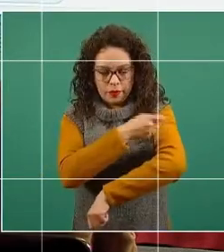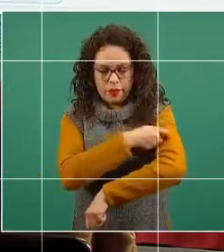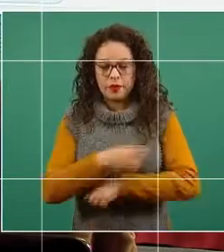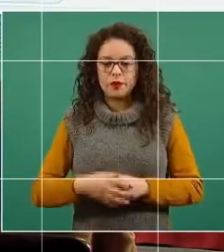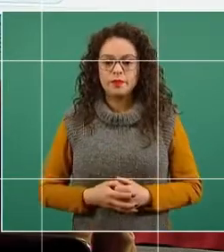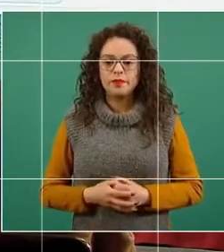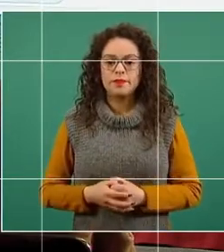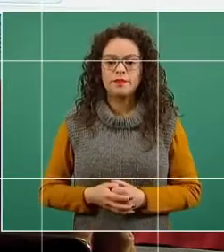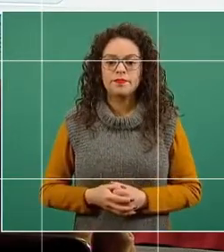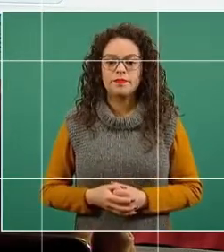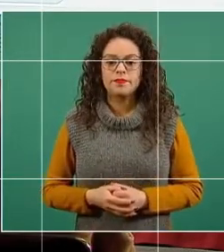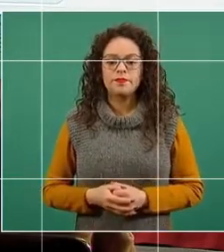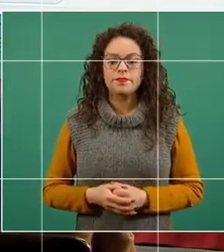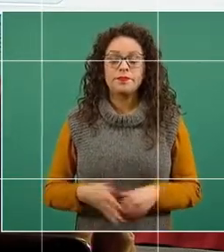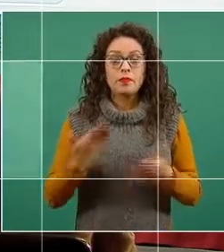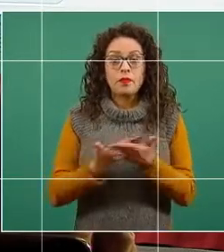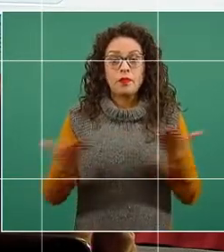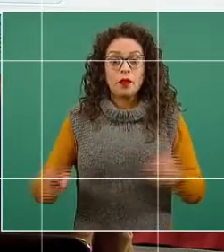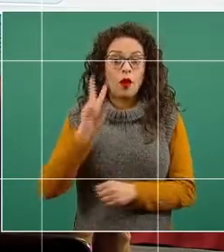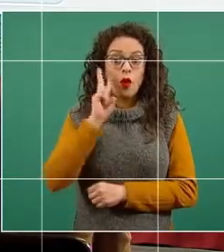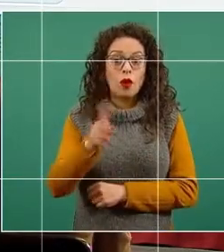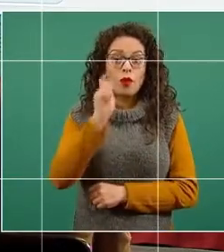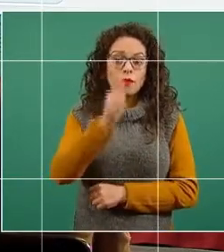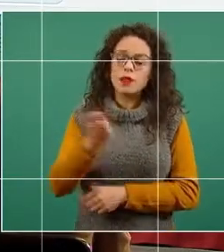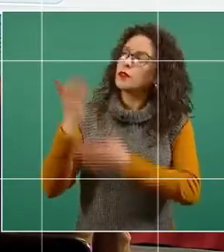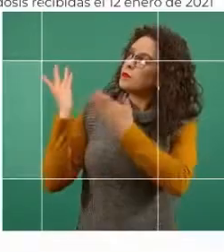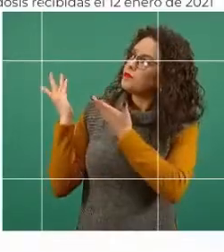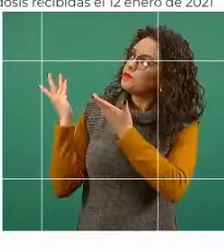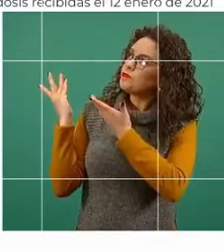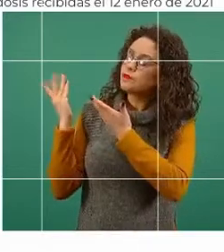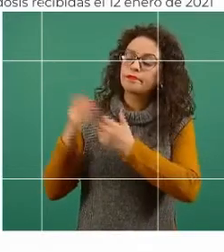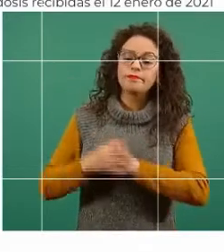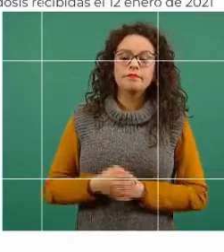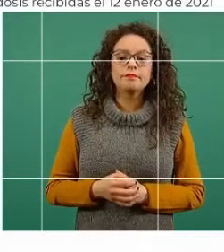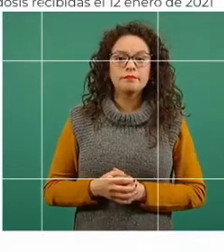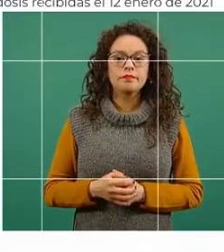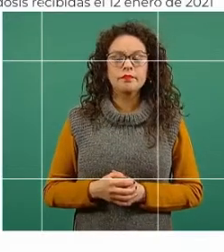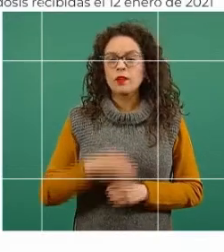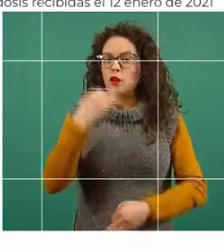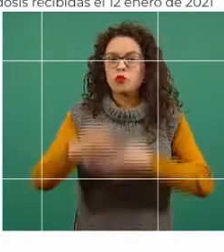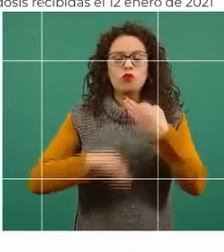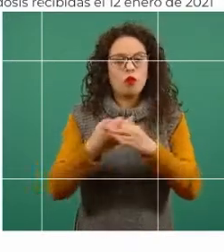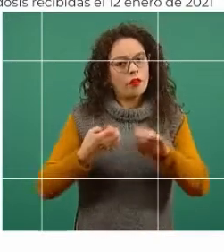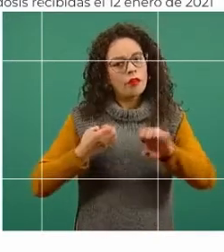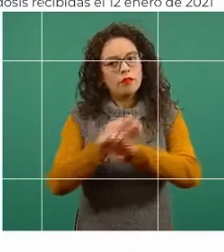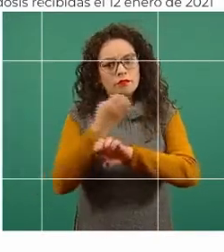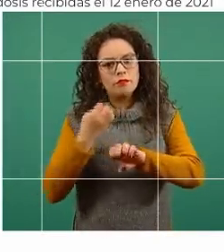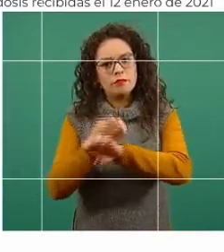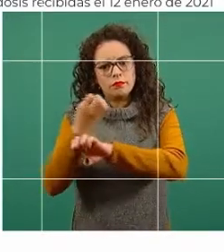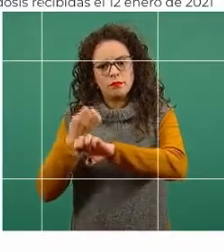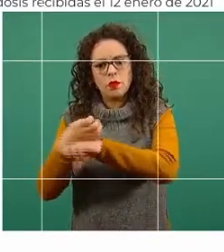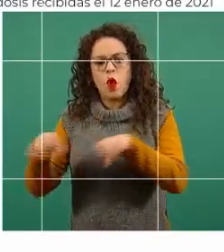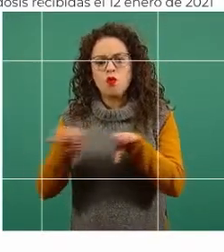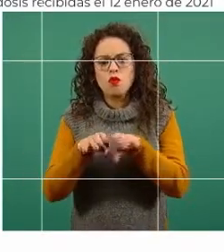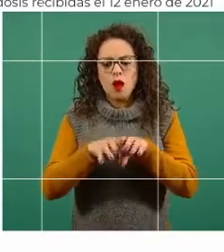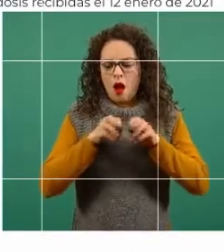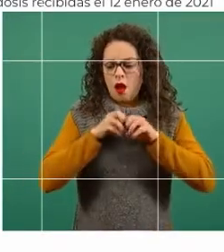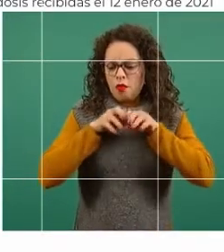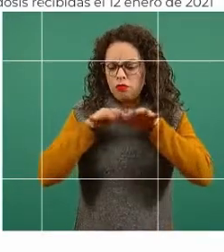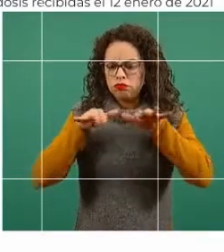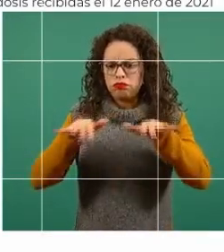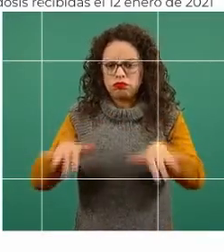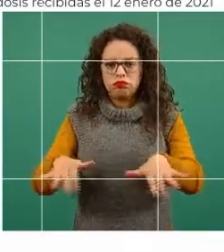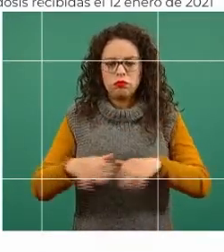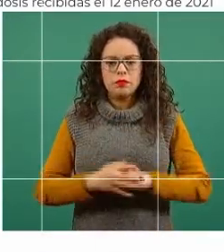Tenemos aquí la representación precisamente de las entidades federativas de acuerdo a cómo se distribuyó el biológico.